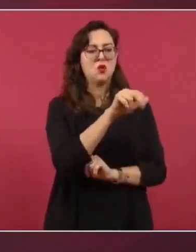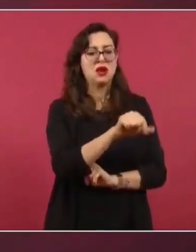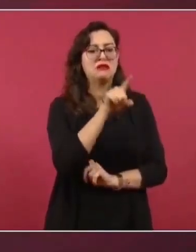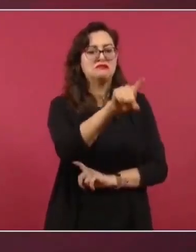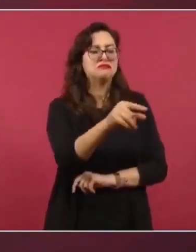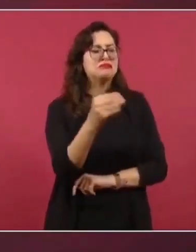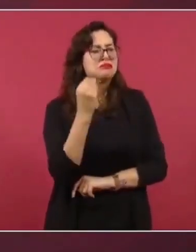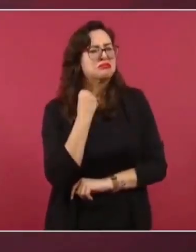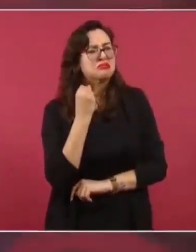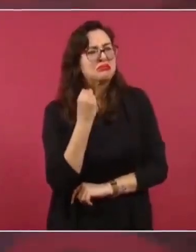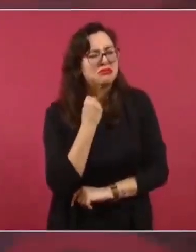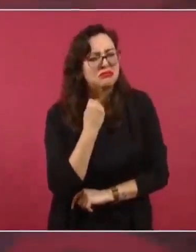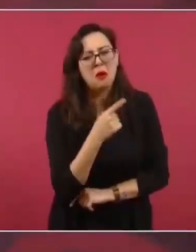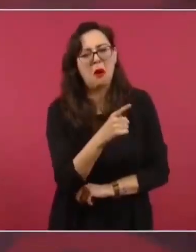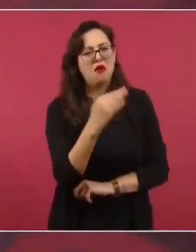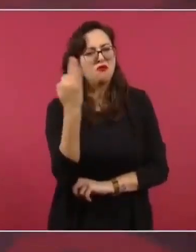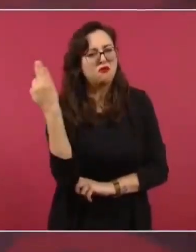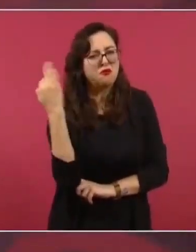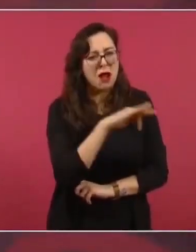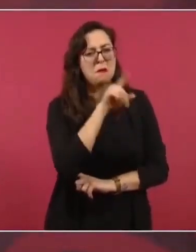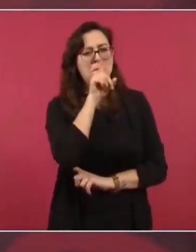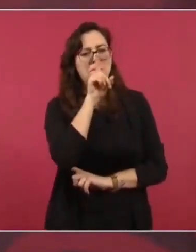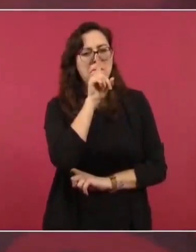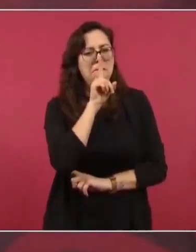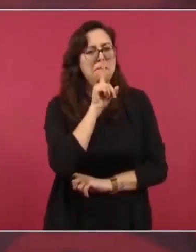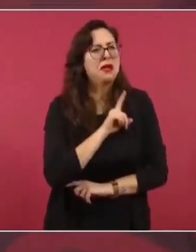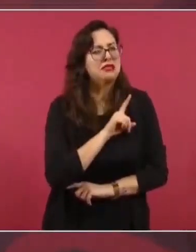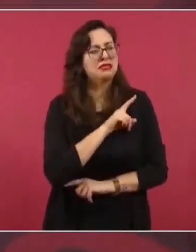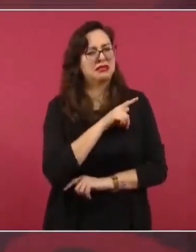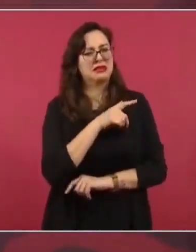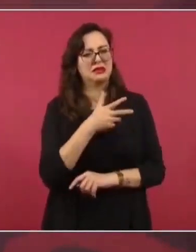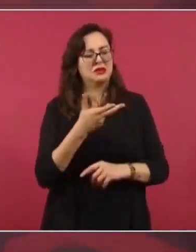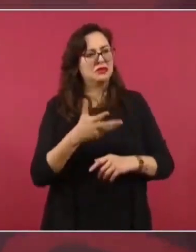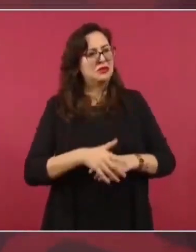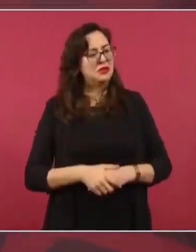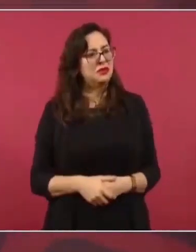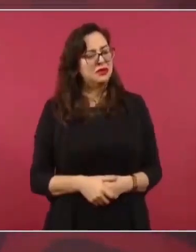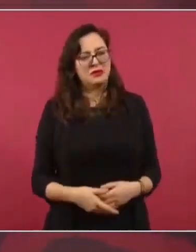chueco, resultó más derecho zambada,